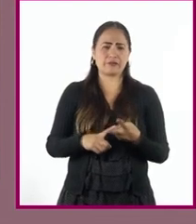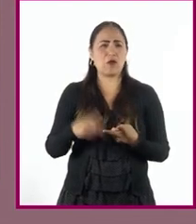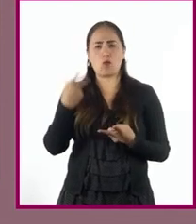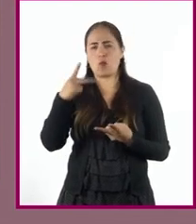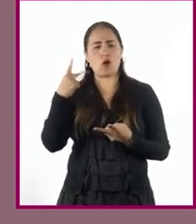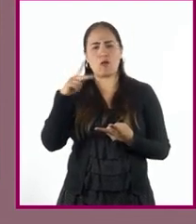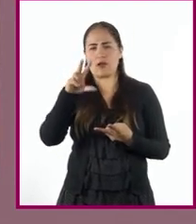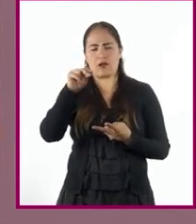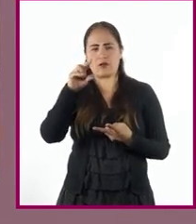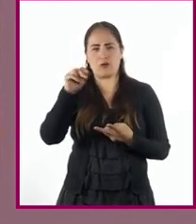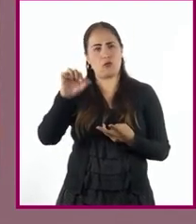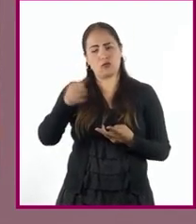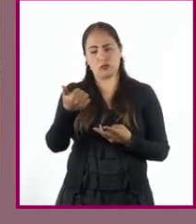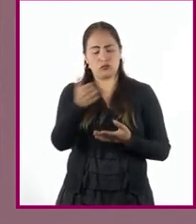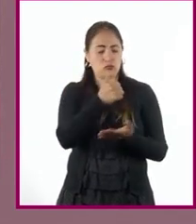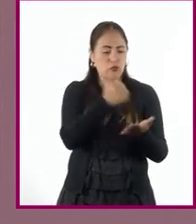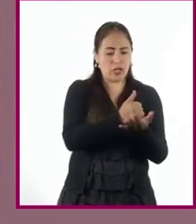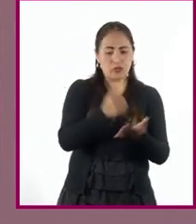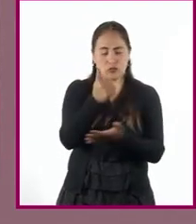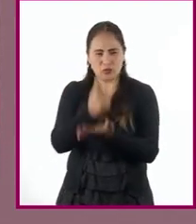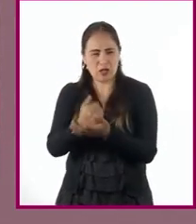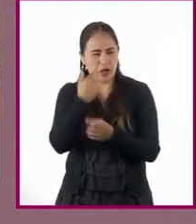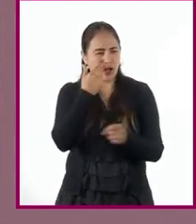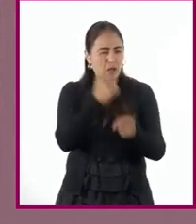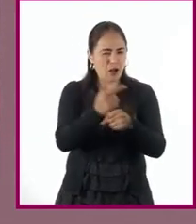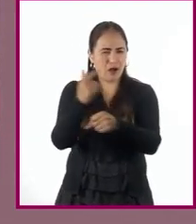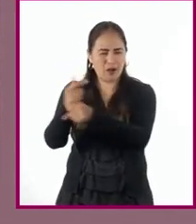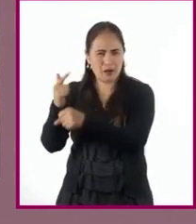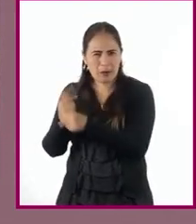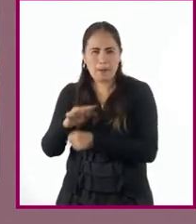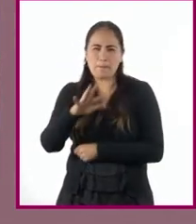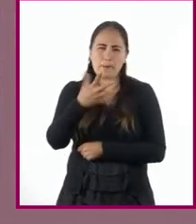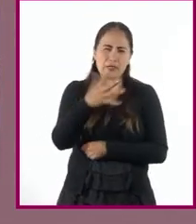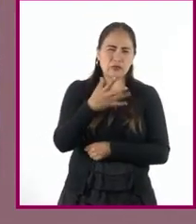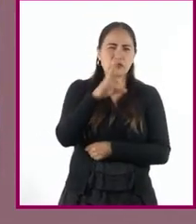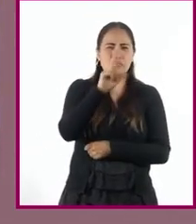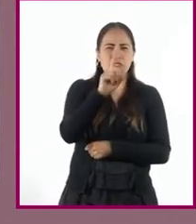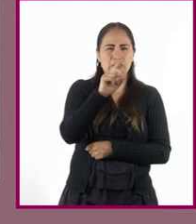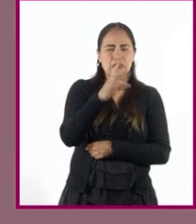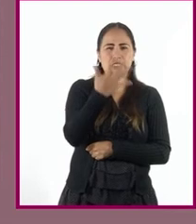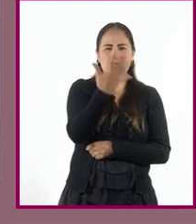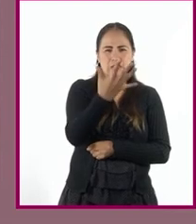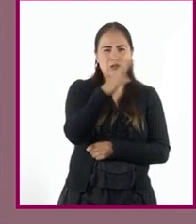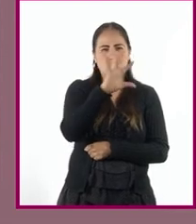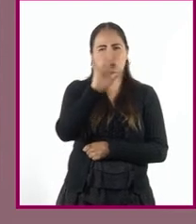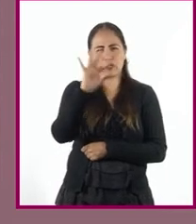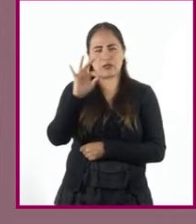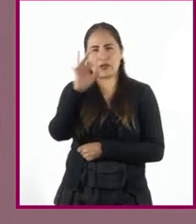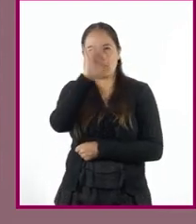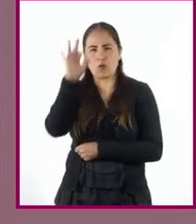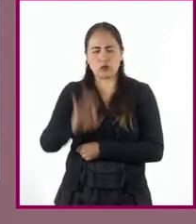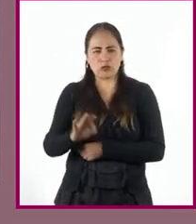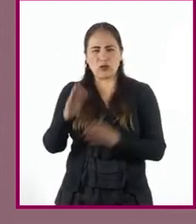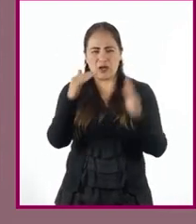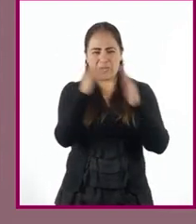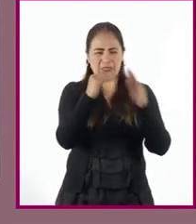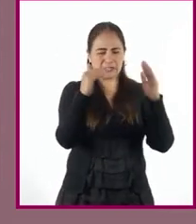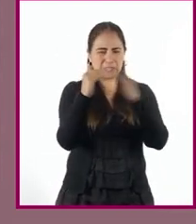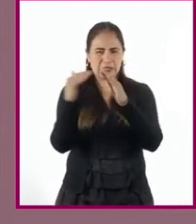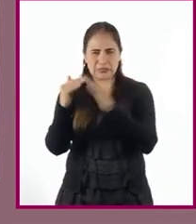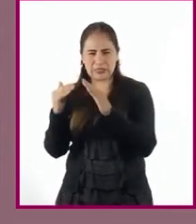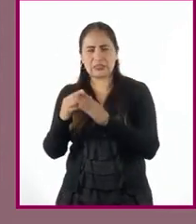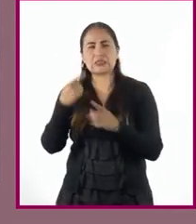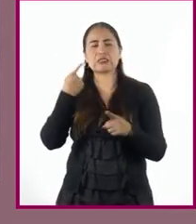Cada ciudad es un mundo. Aproximadamente entre el 35 y el 40% de los hogares están